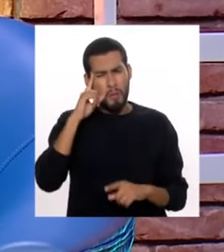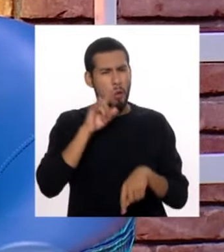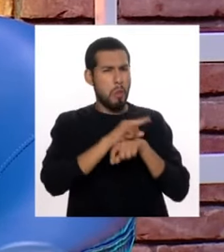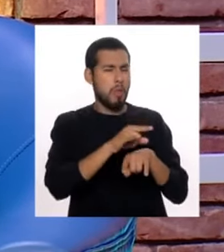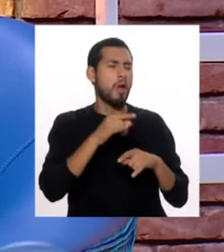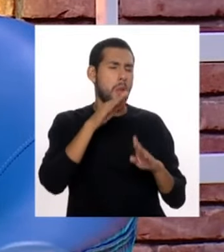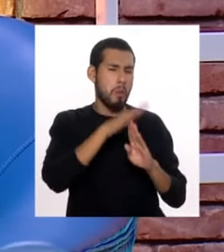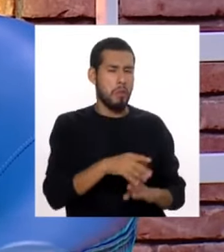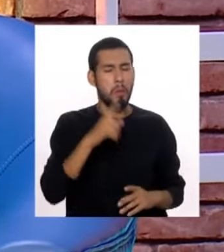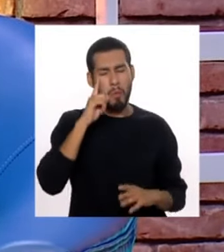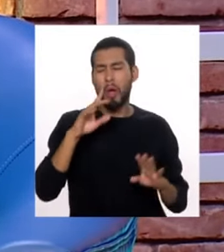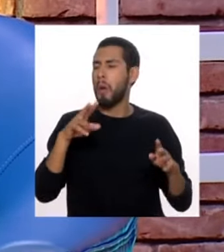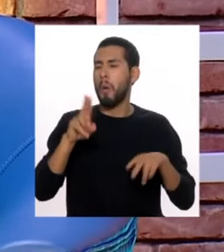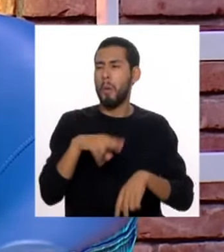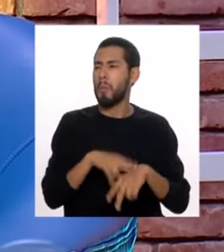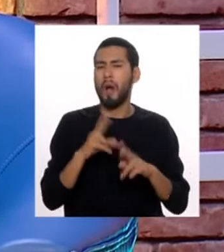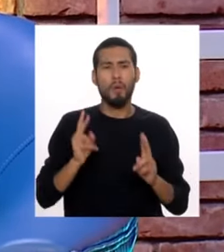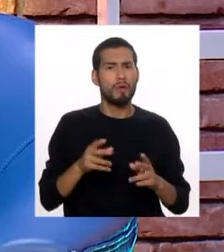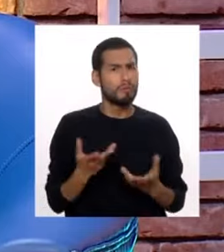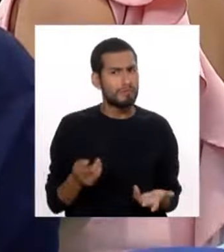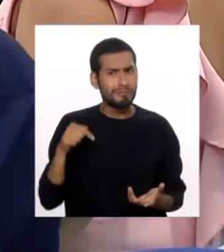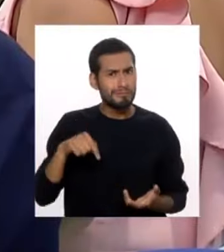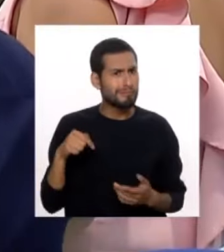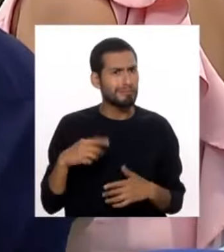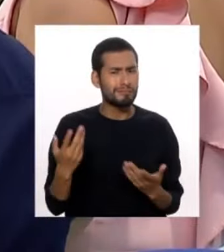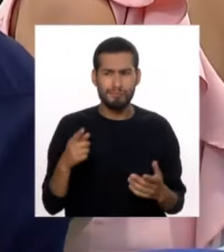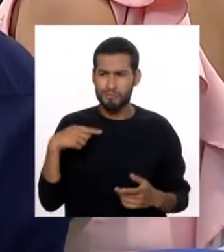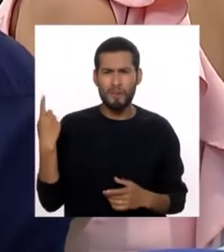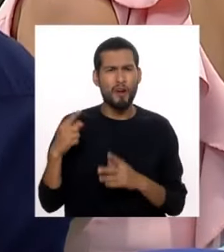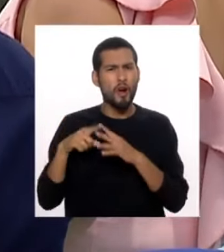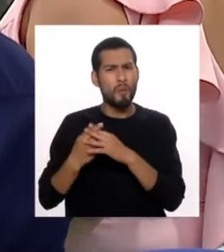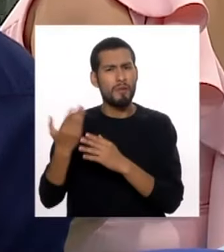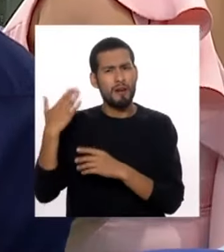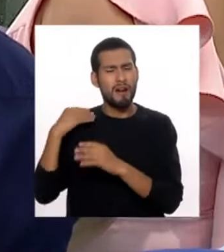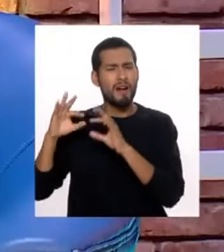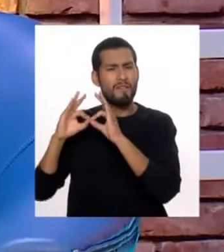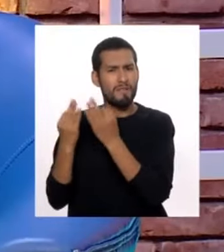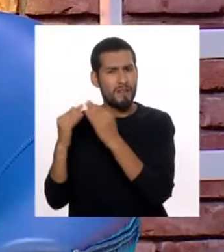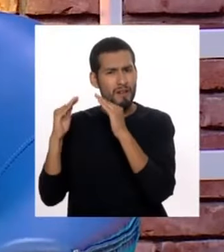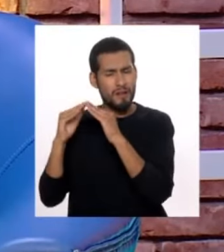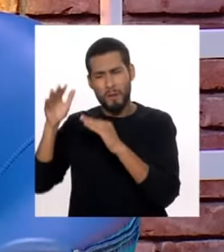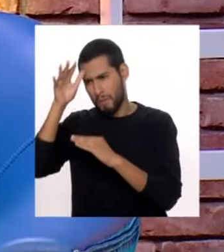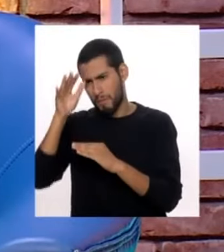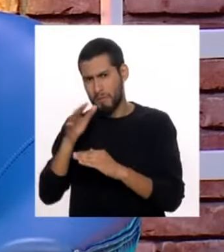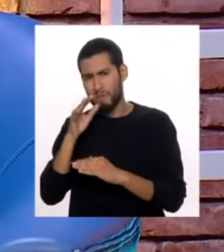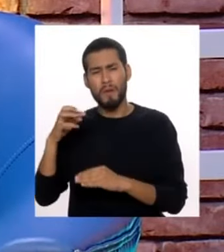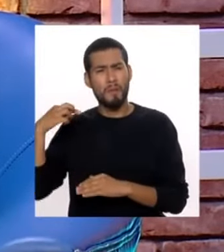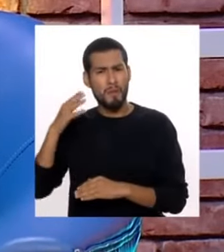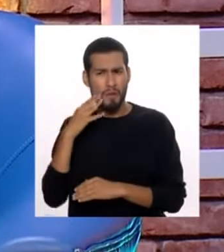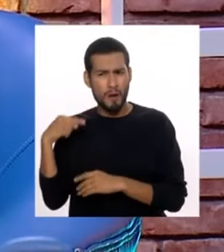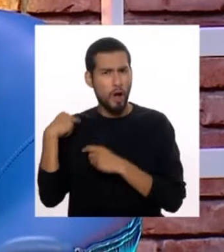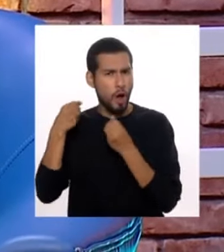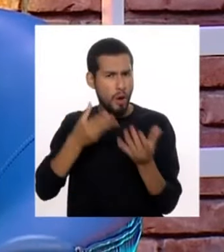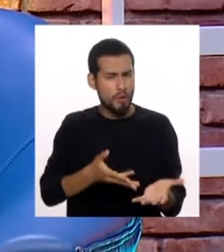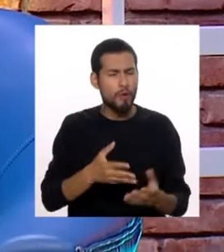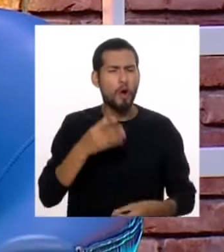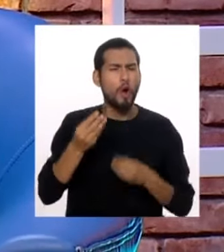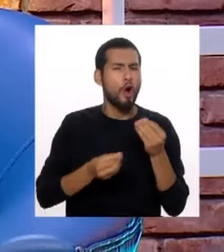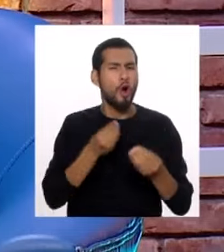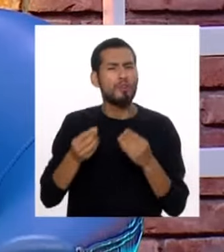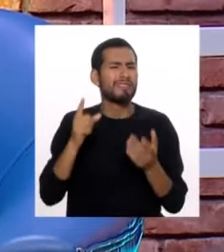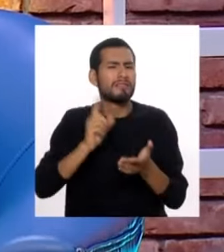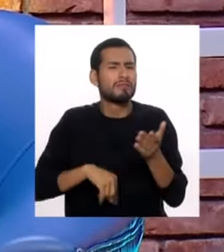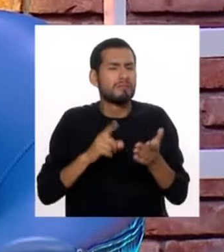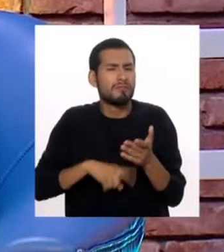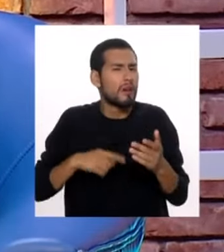y esto generalmente radica en el hogar. Esto parte del padre y de la madre. ¿Cómo hacer, qué